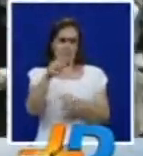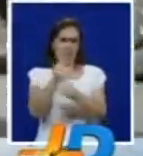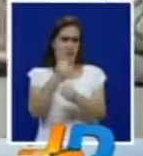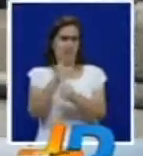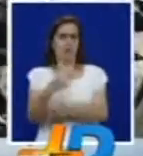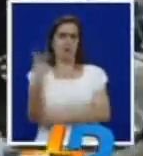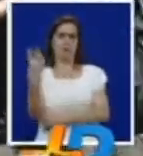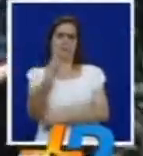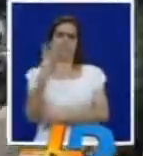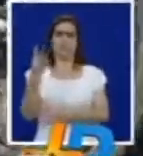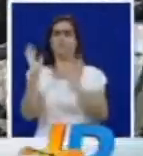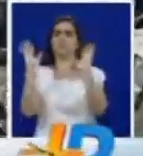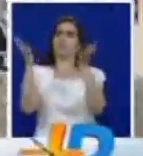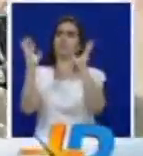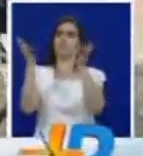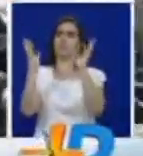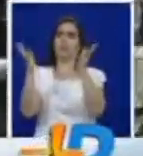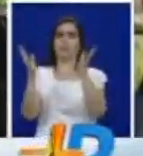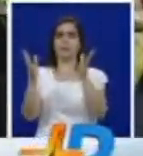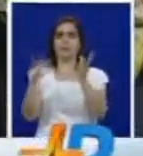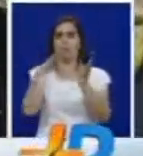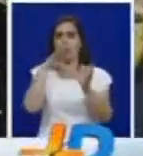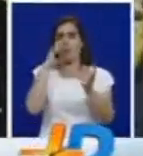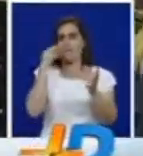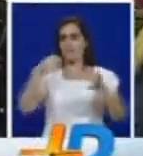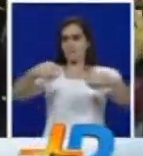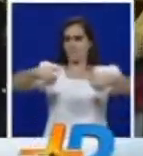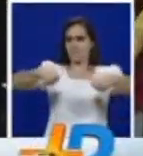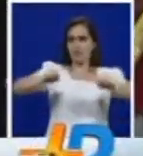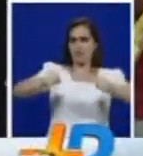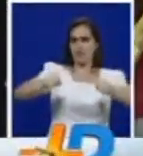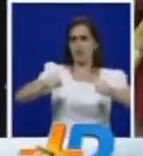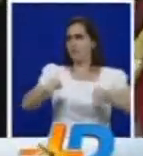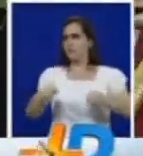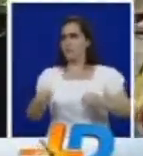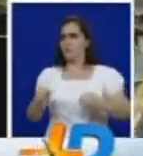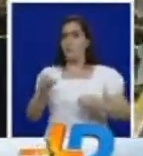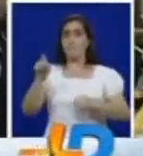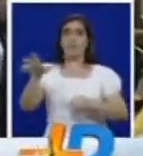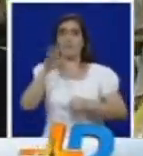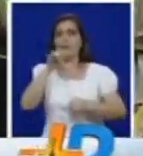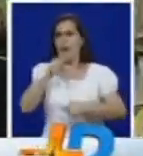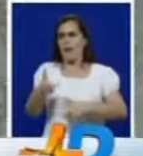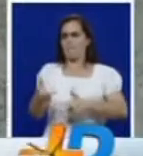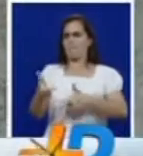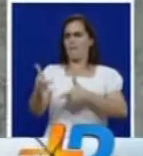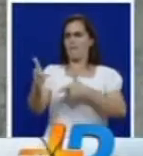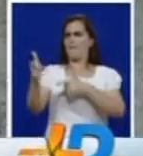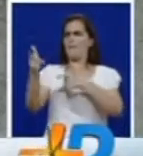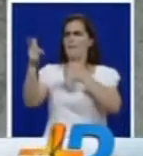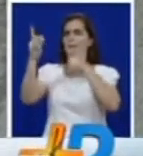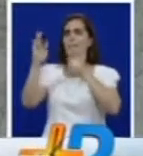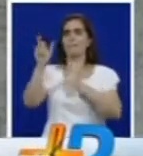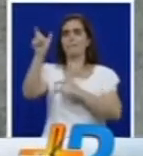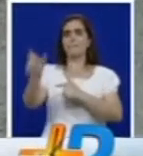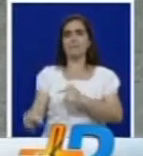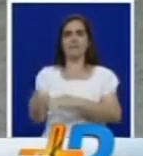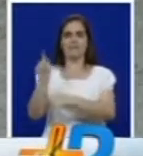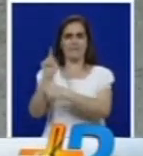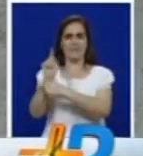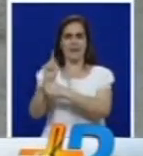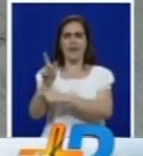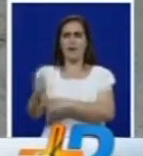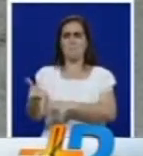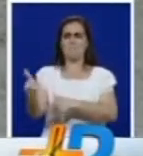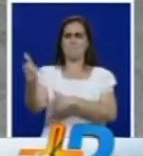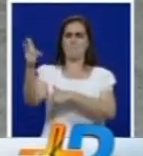Nación, CTI, hasta donde llegaron dos sicarios que sin mediar palabra alguna dispararon indiscriminadamente contra la humanidad de Carlos Alberto Enríquez Palacios,